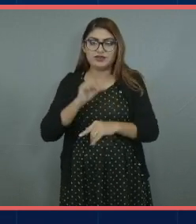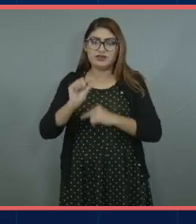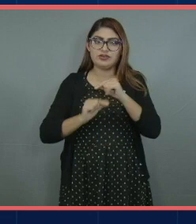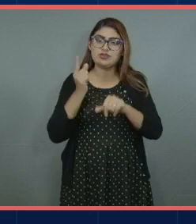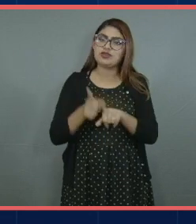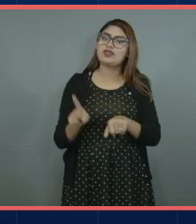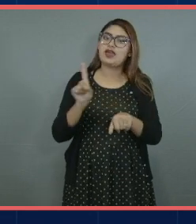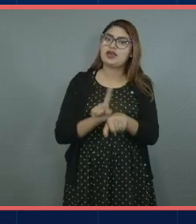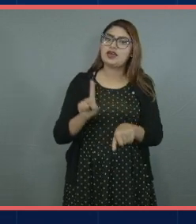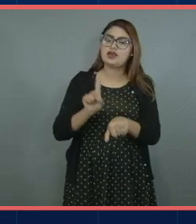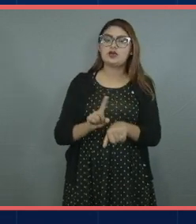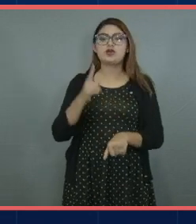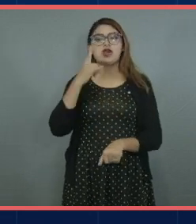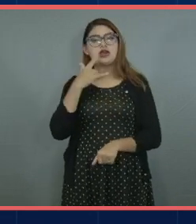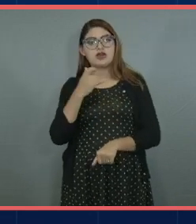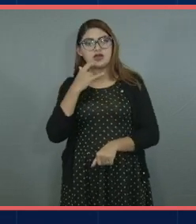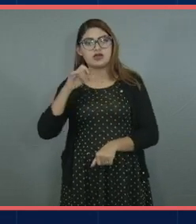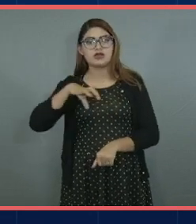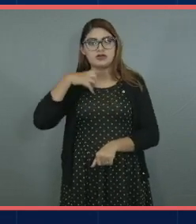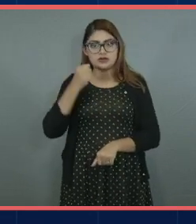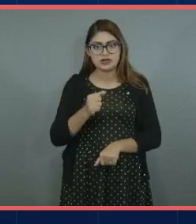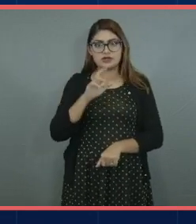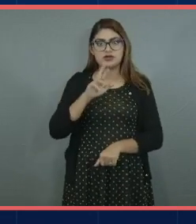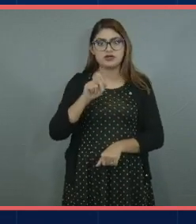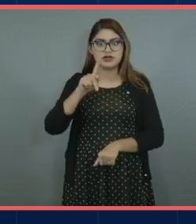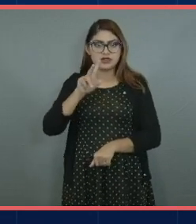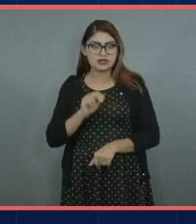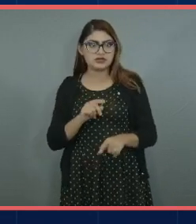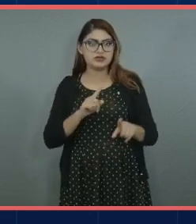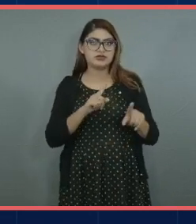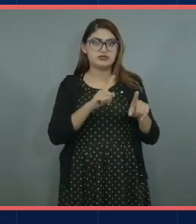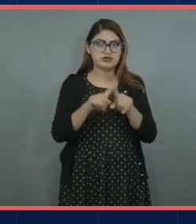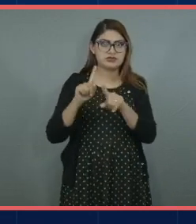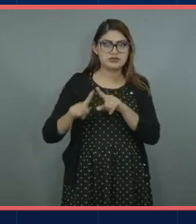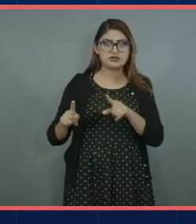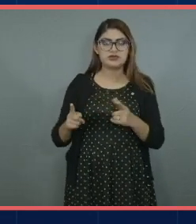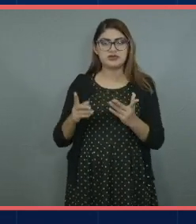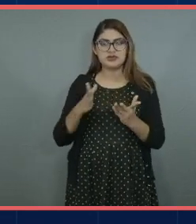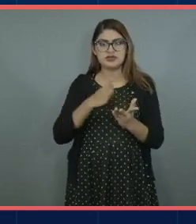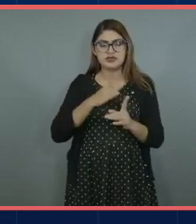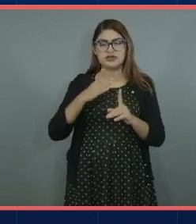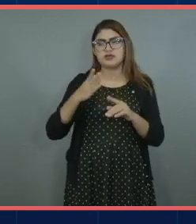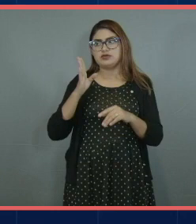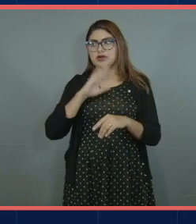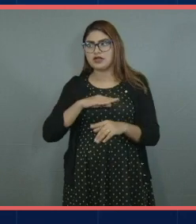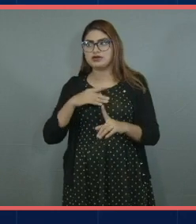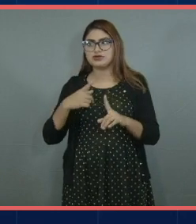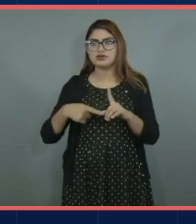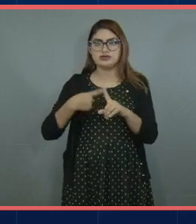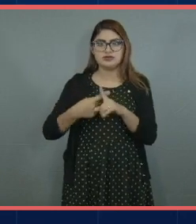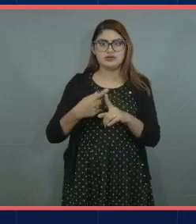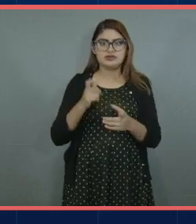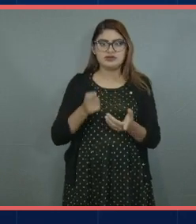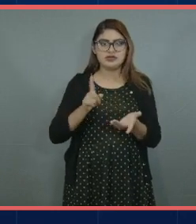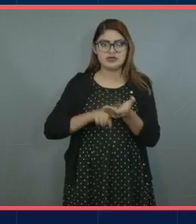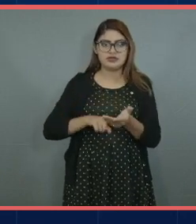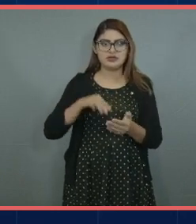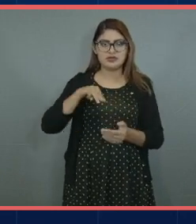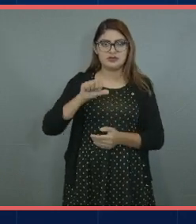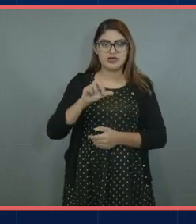todos esos retos esos malos o buenos momentos para crecer como dice Mari que